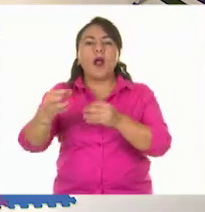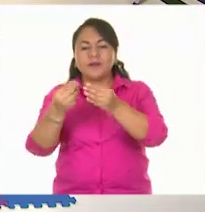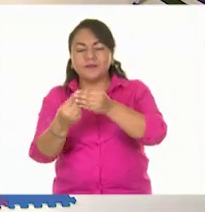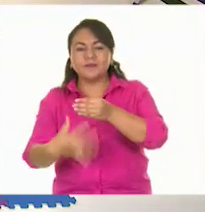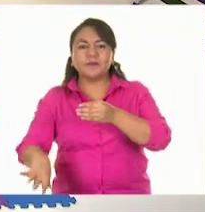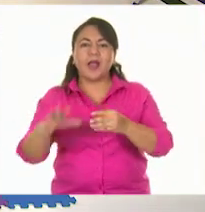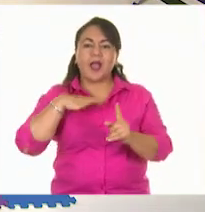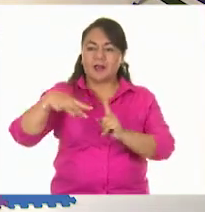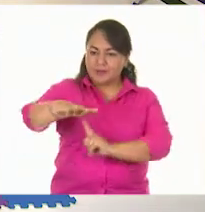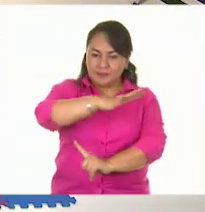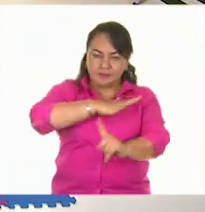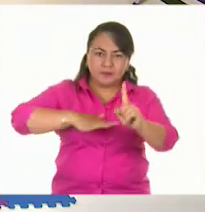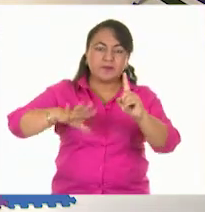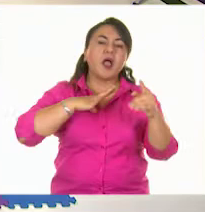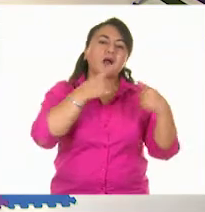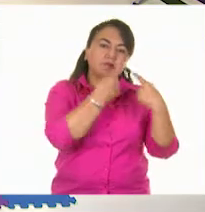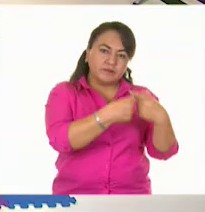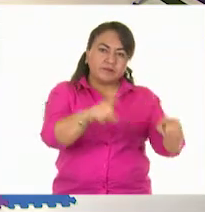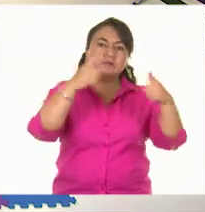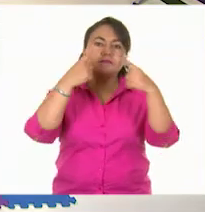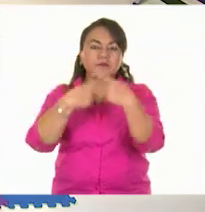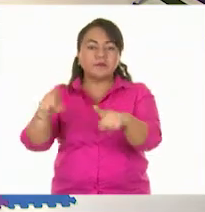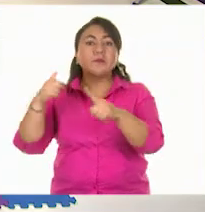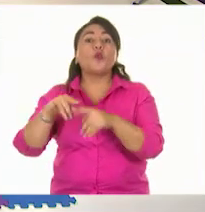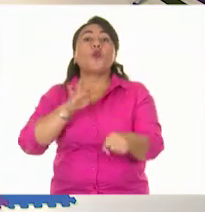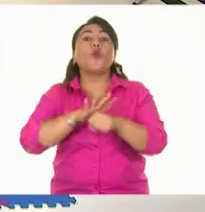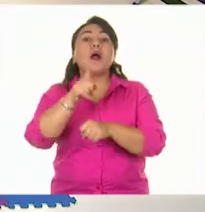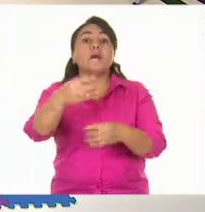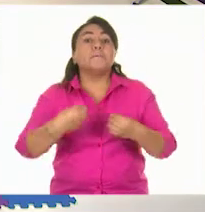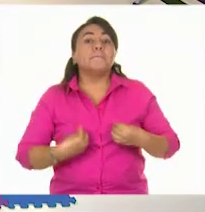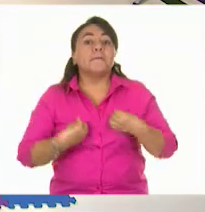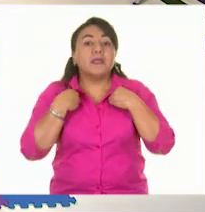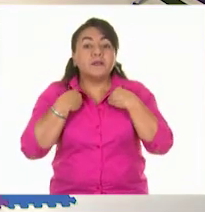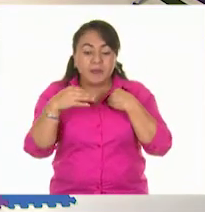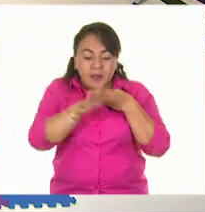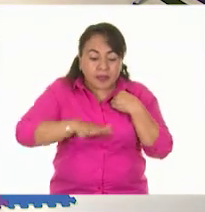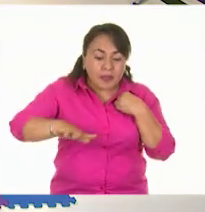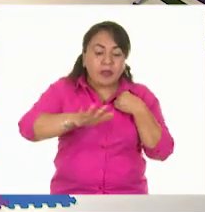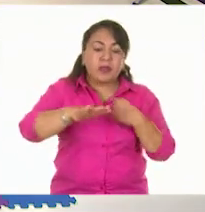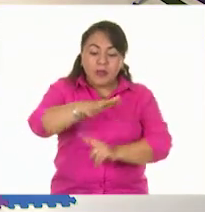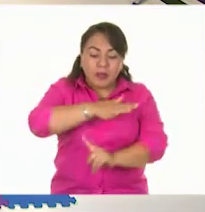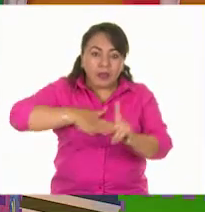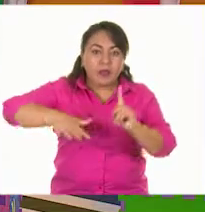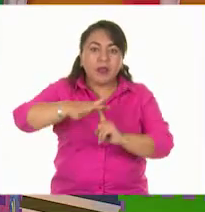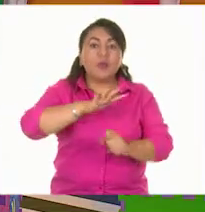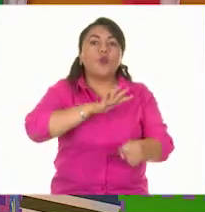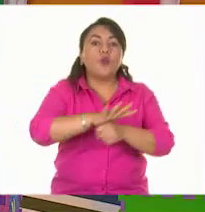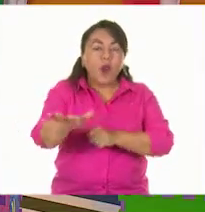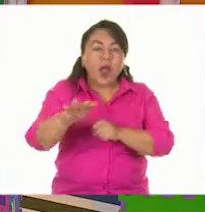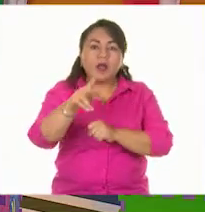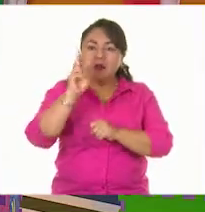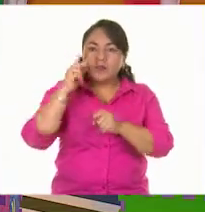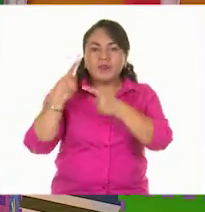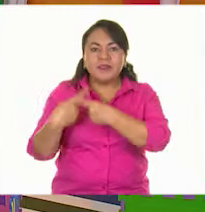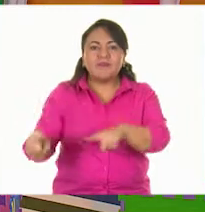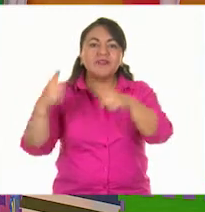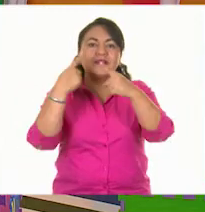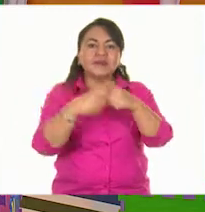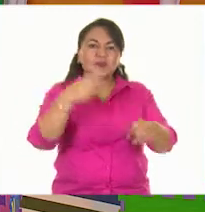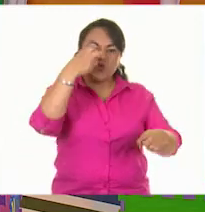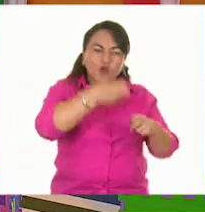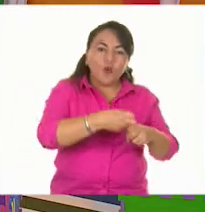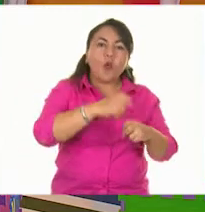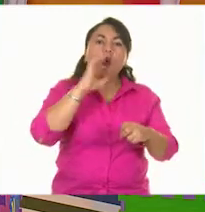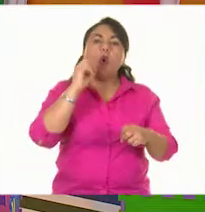alrededor. Van a variar porque de acuerdo al lugar donde vivimos y a nuestro contexto podemos tener diferentes sólidos o